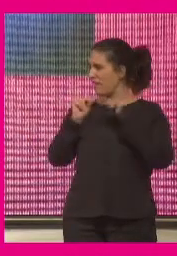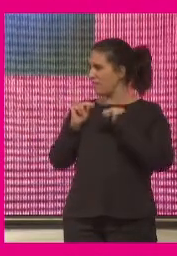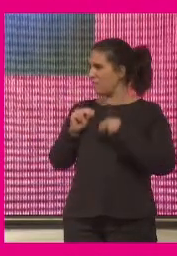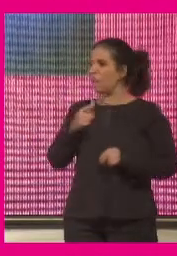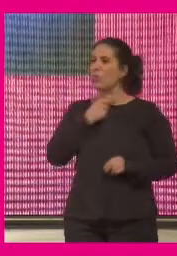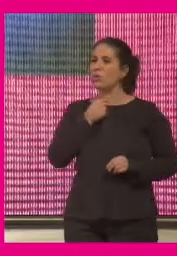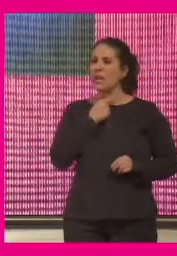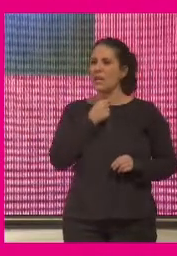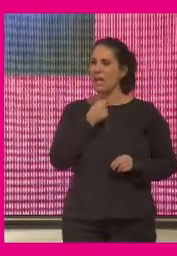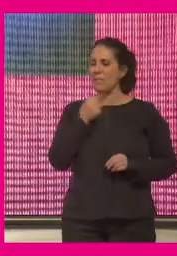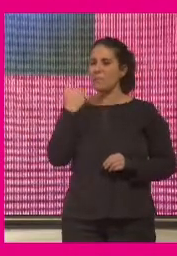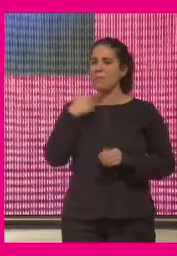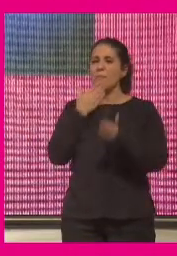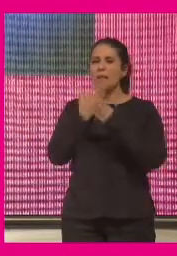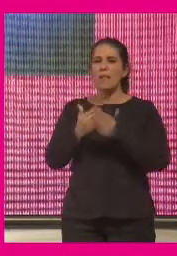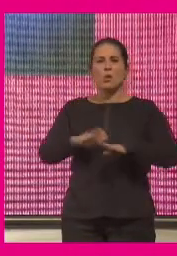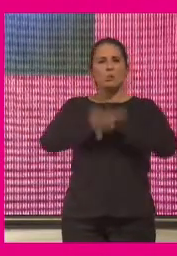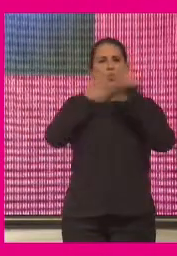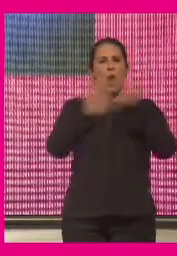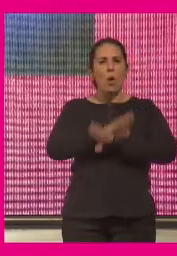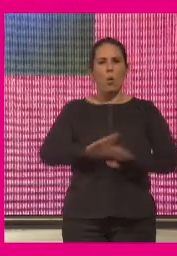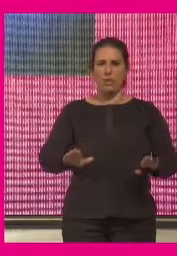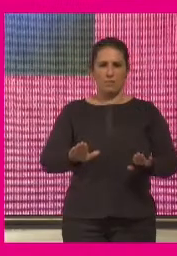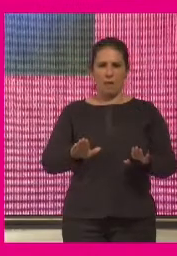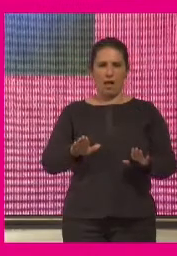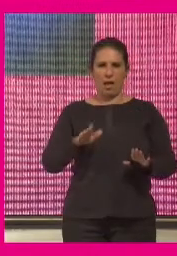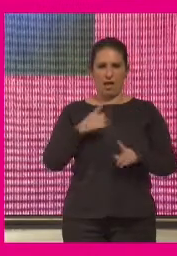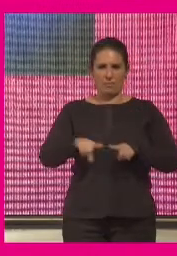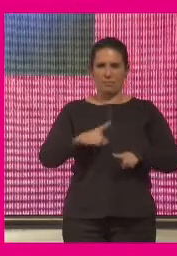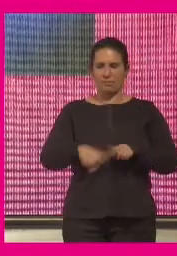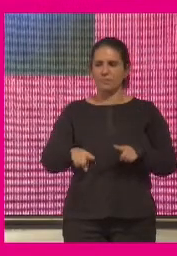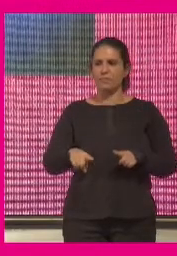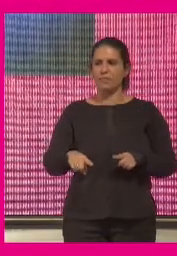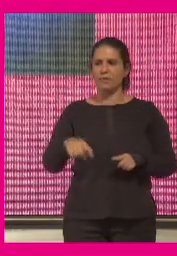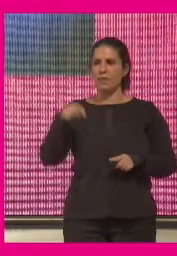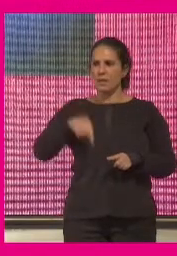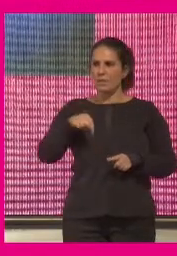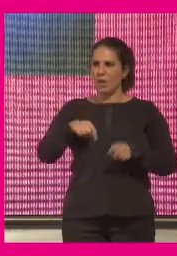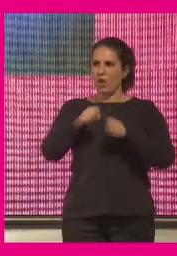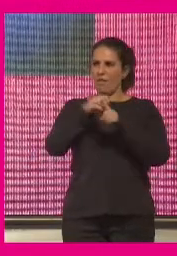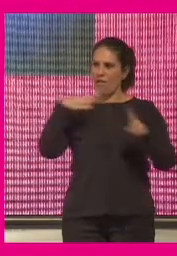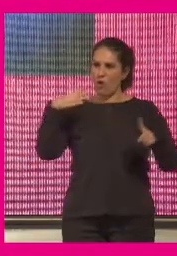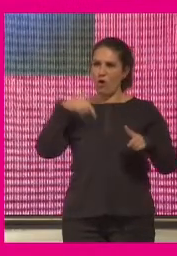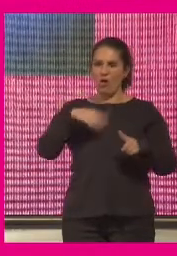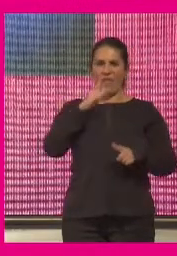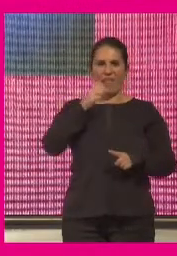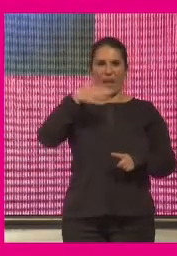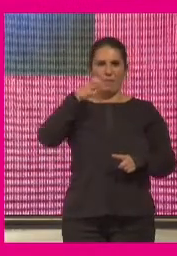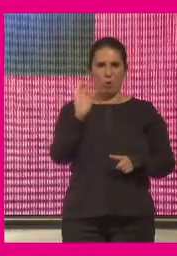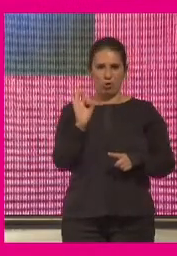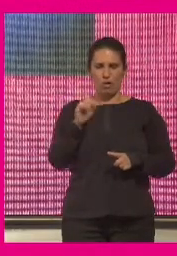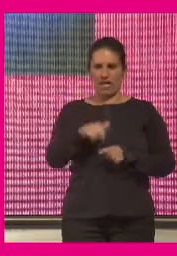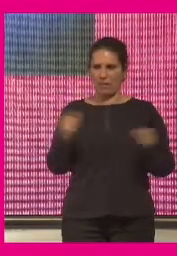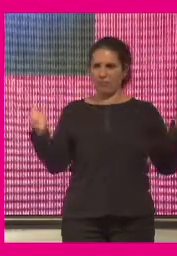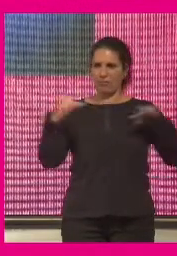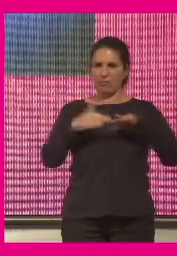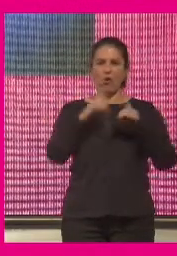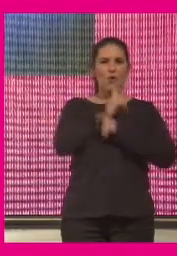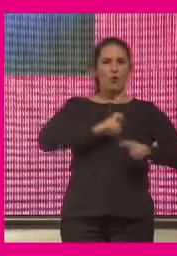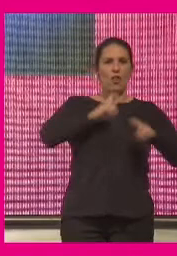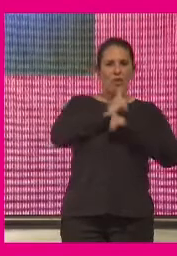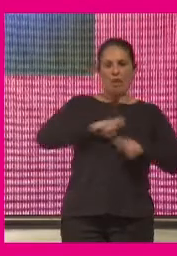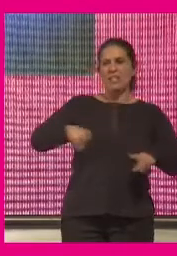entonces a mí me gustaría pediros una última reflexión estamos en el foro Demos que es un foro que reúne a las